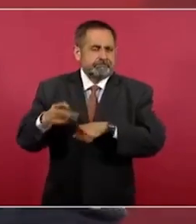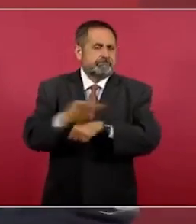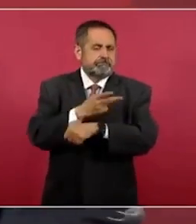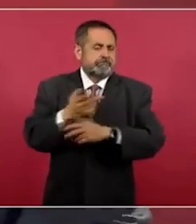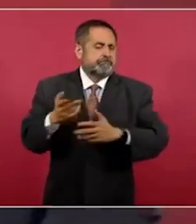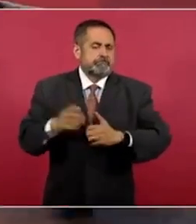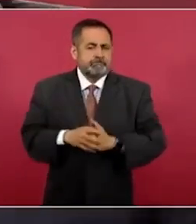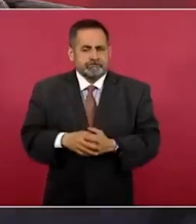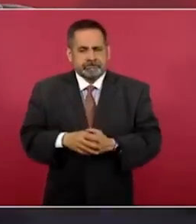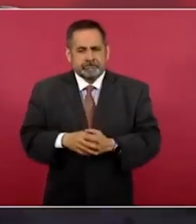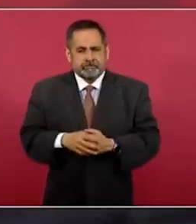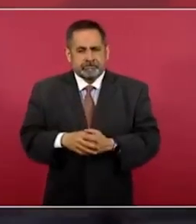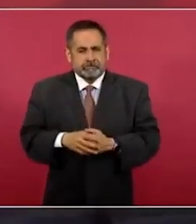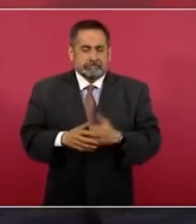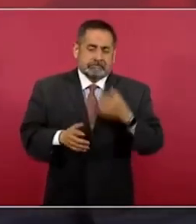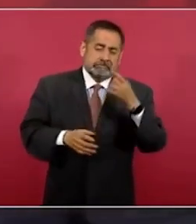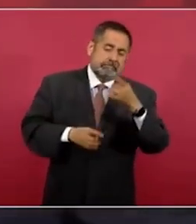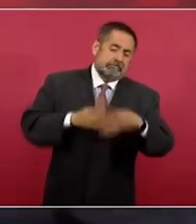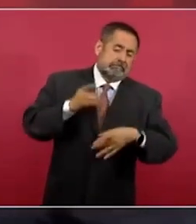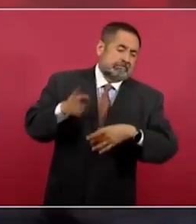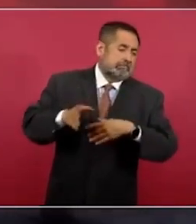Decían horrores de Venezuela,